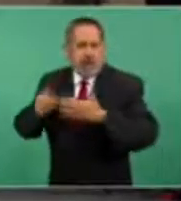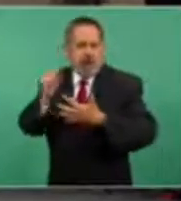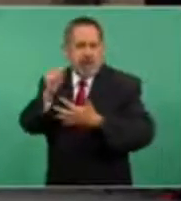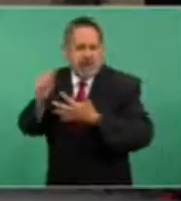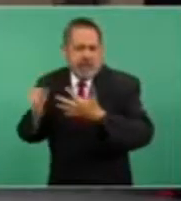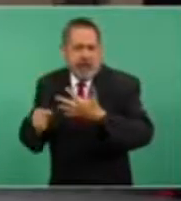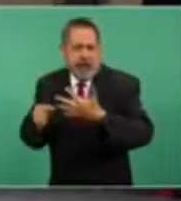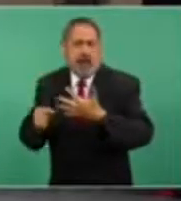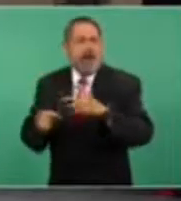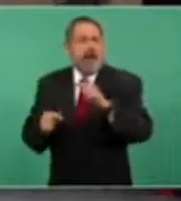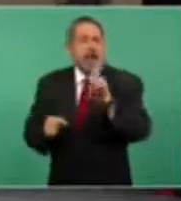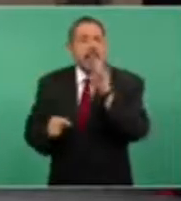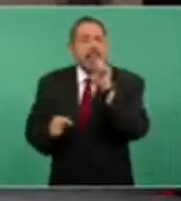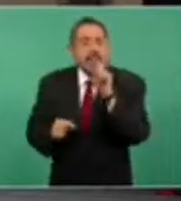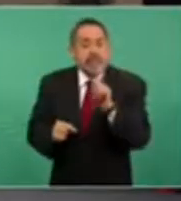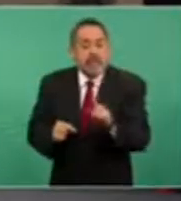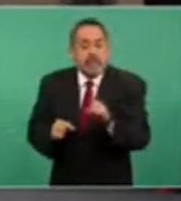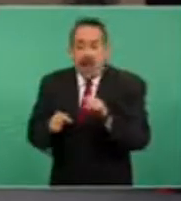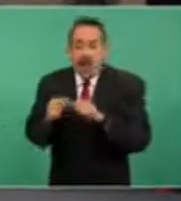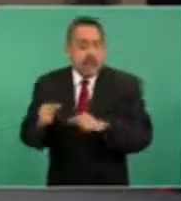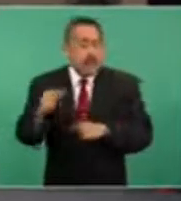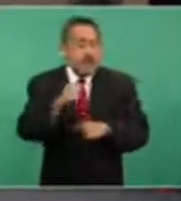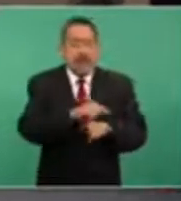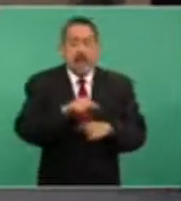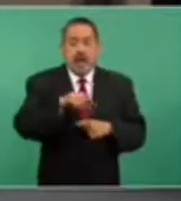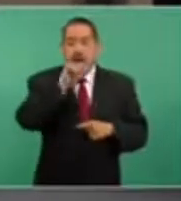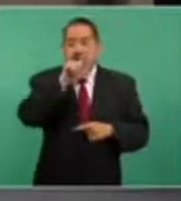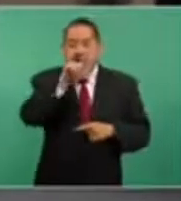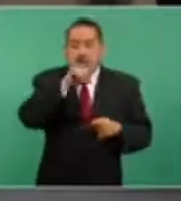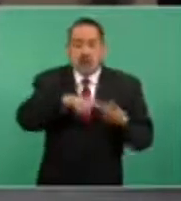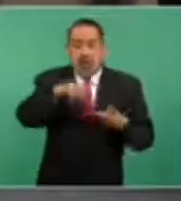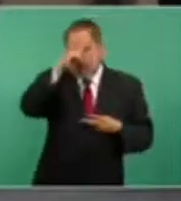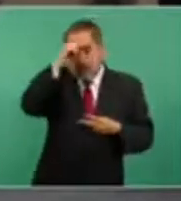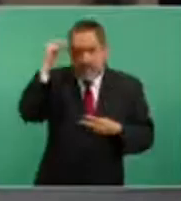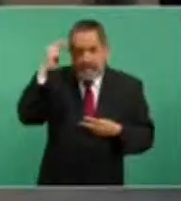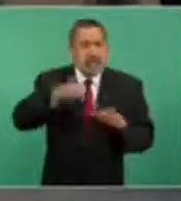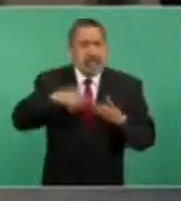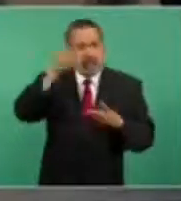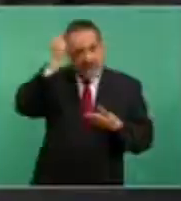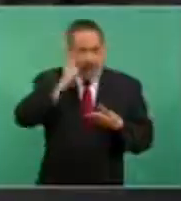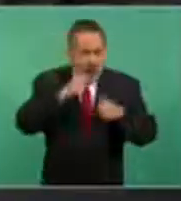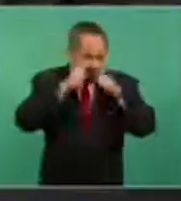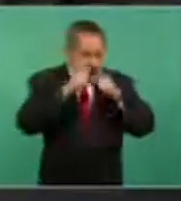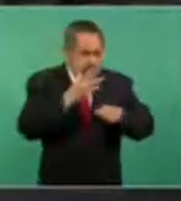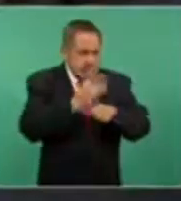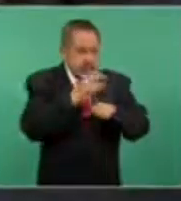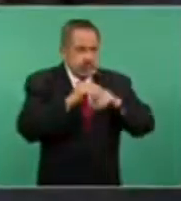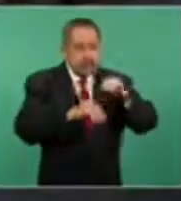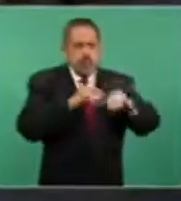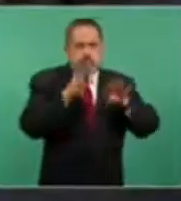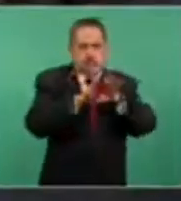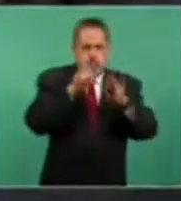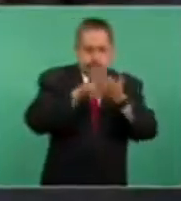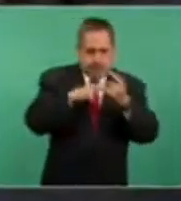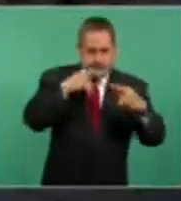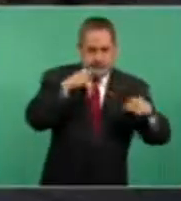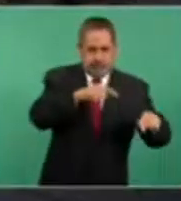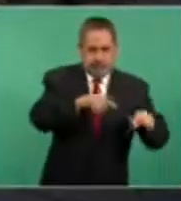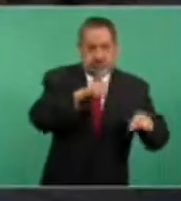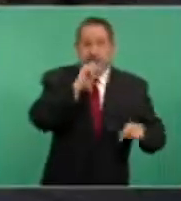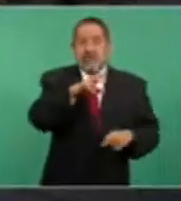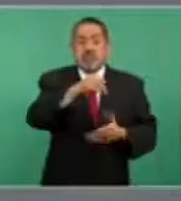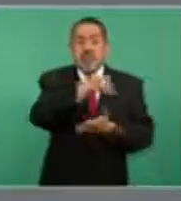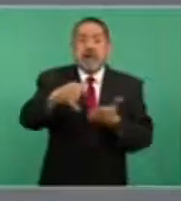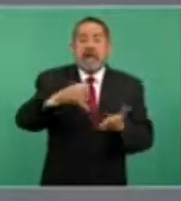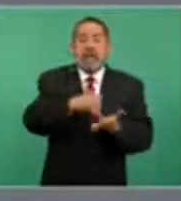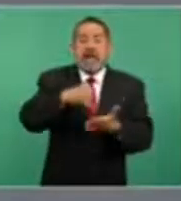también estamos atendiendo la costa de Jalisco, Nayarit y Sinaloa, incluyendo el rescate de las Islas